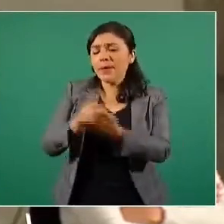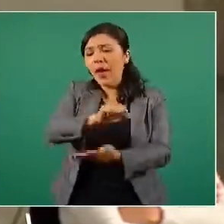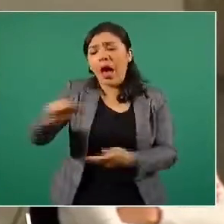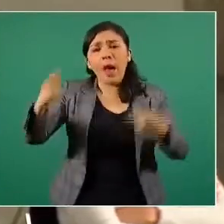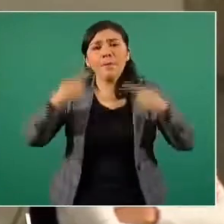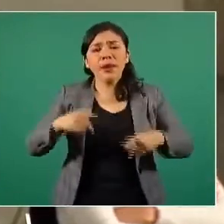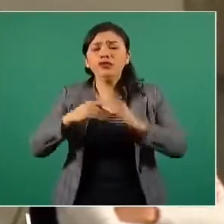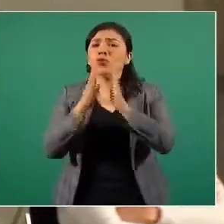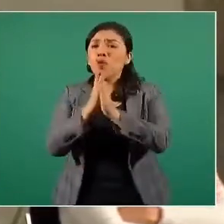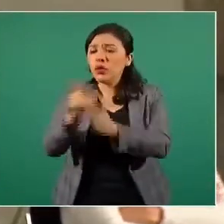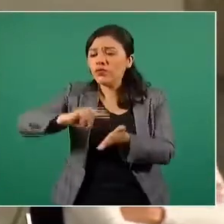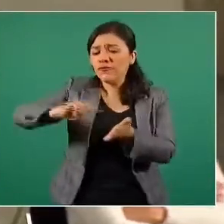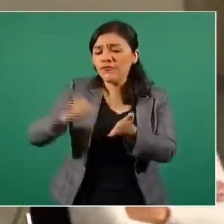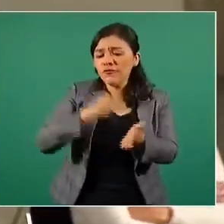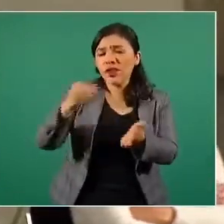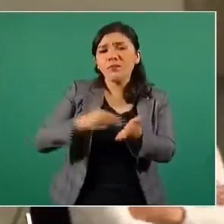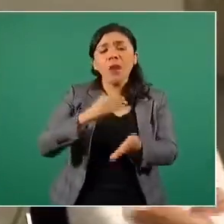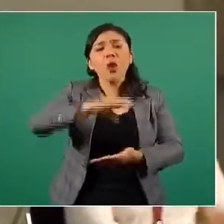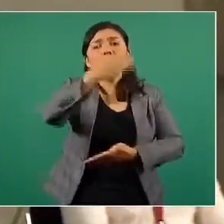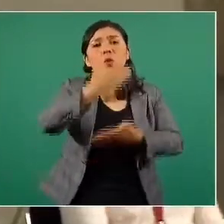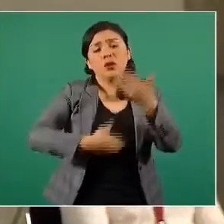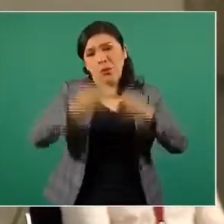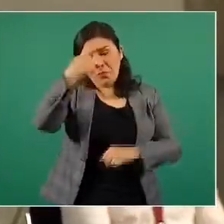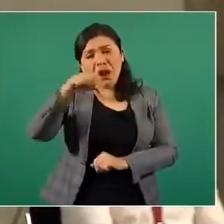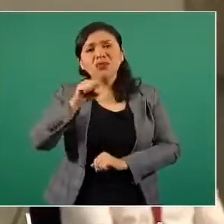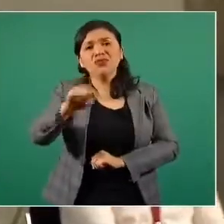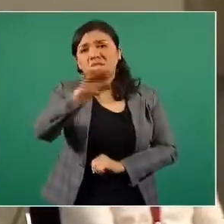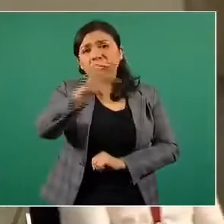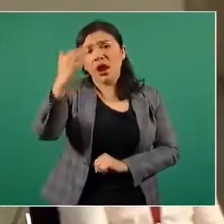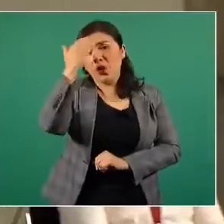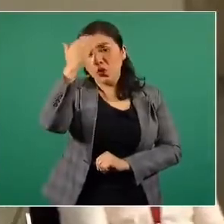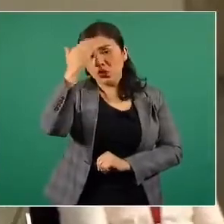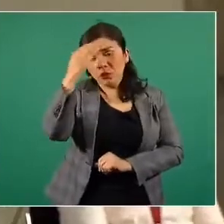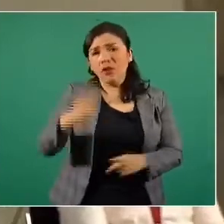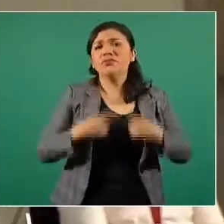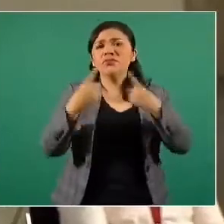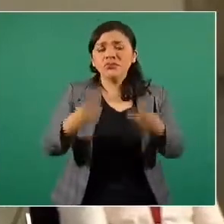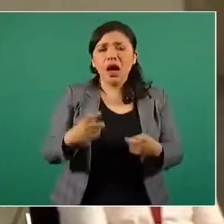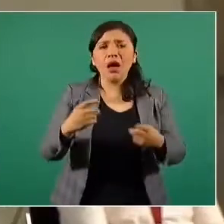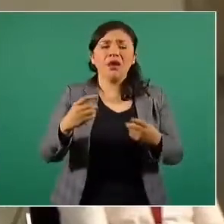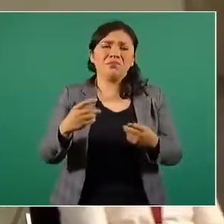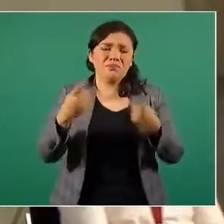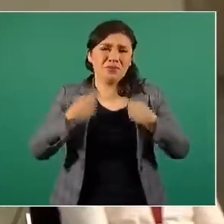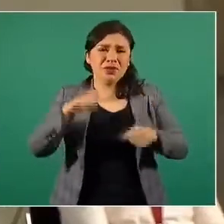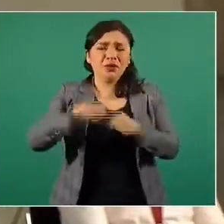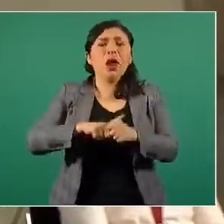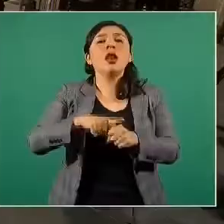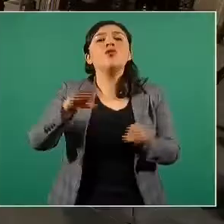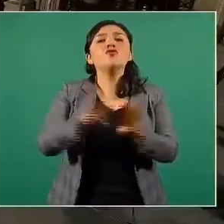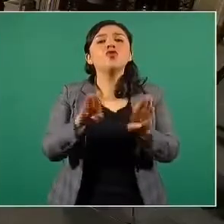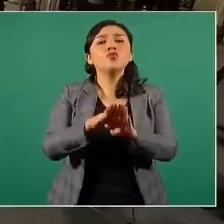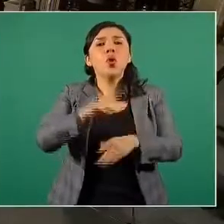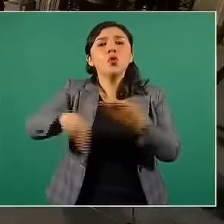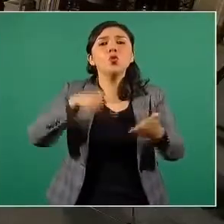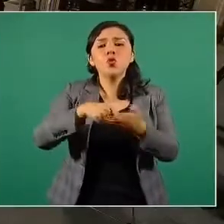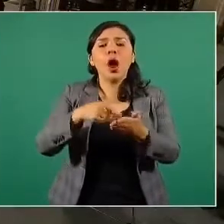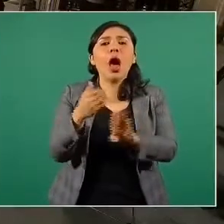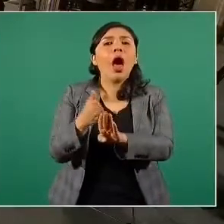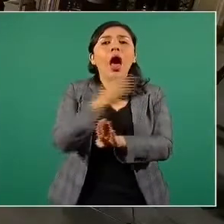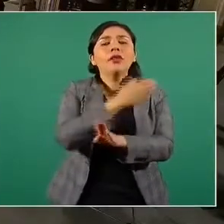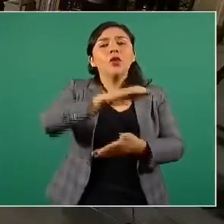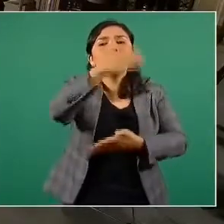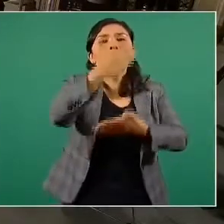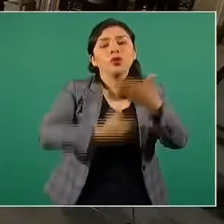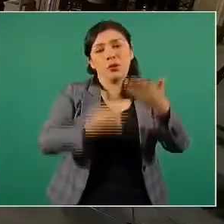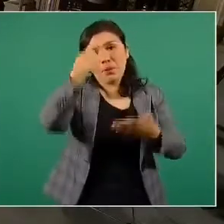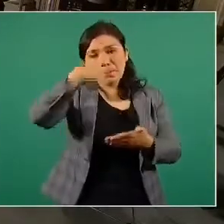firmaran un contrato de reconocimiento y ratificación individual del previo contrato de